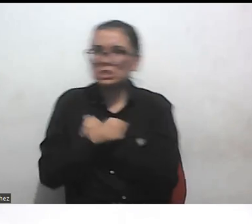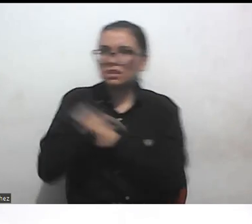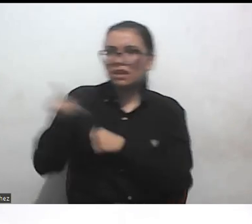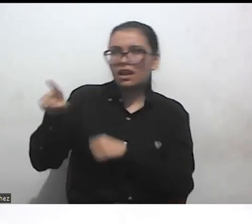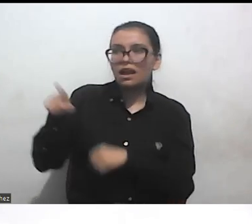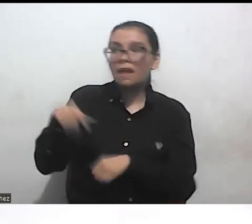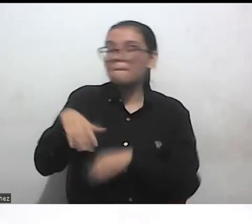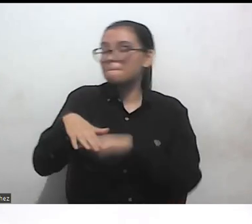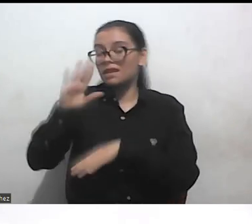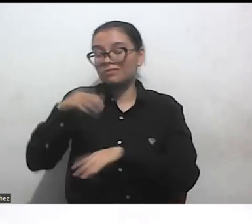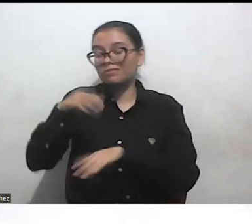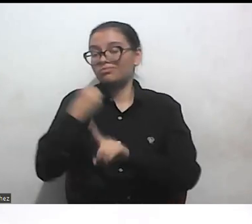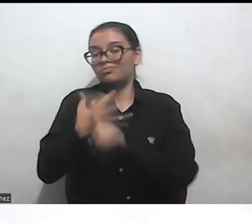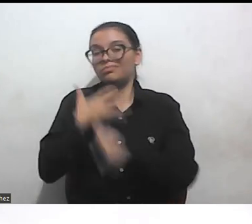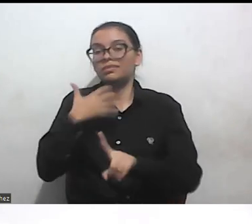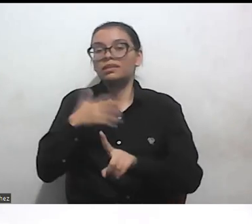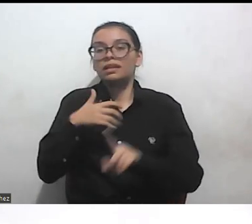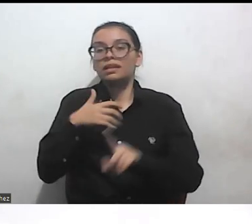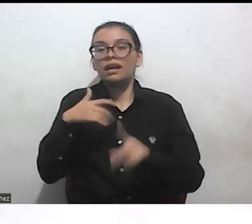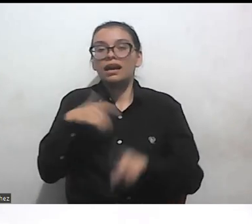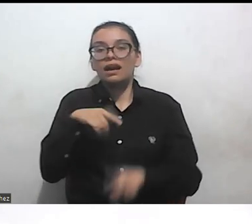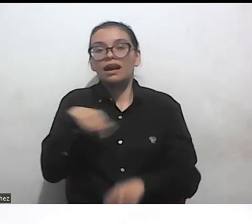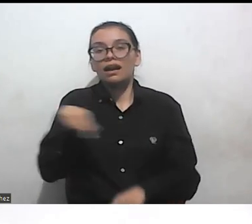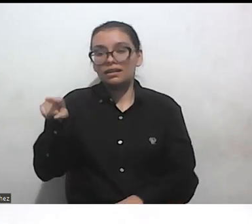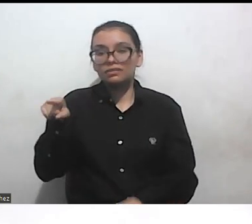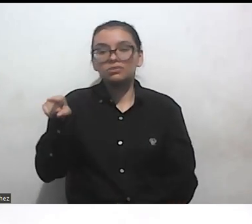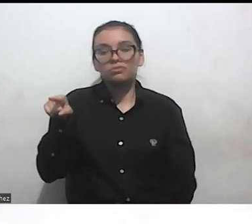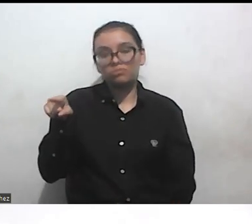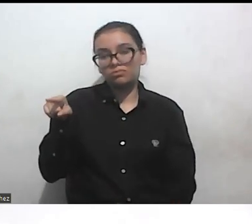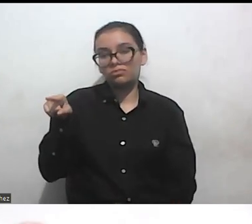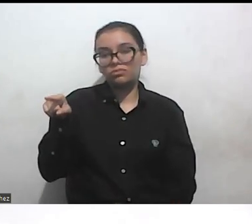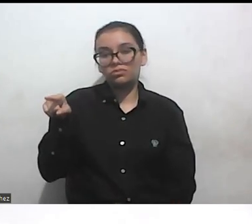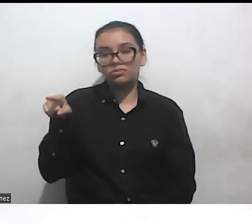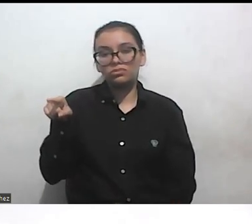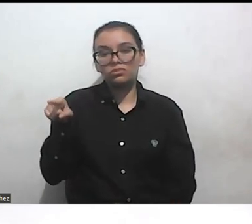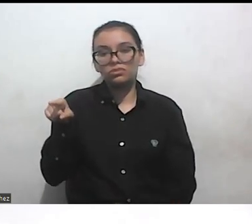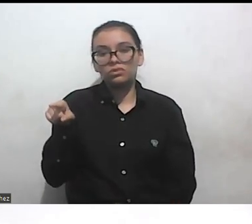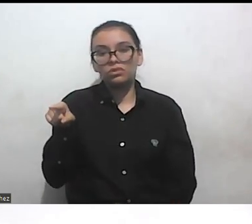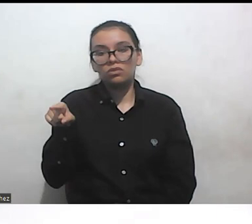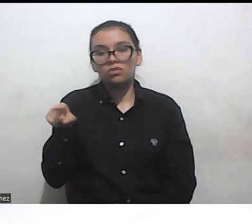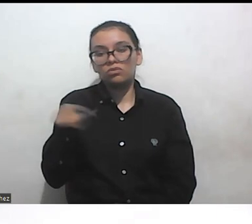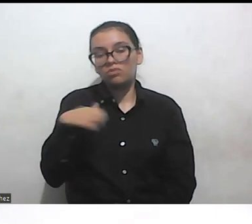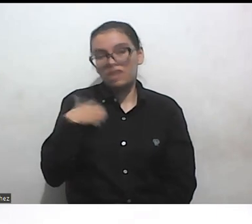y a las familias que mandaron a los centros de tortura en Argentina